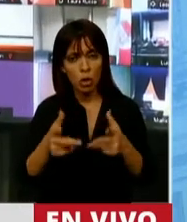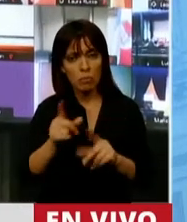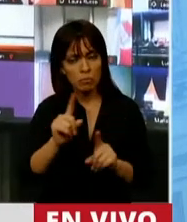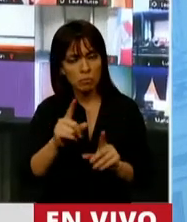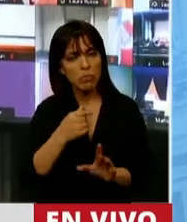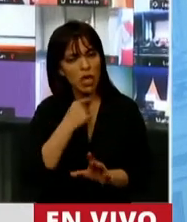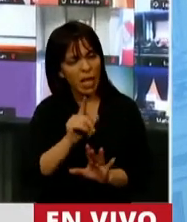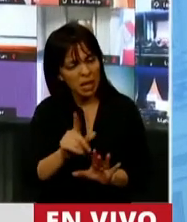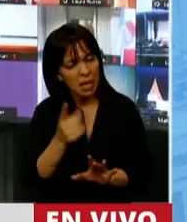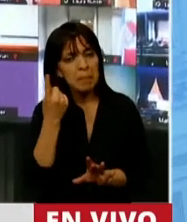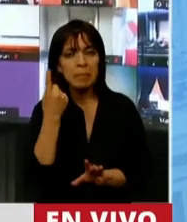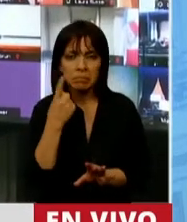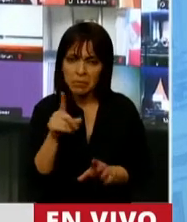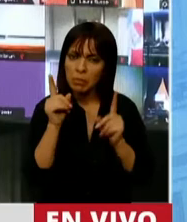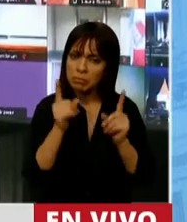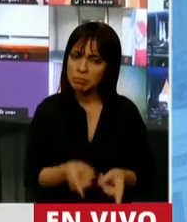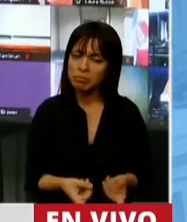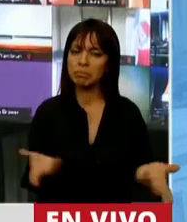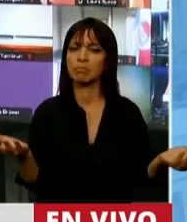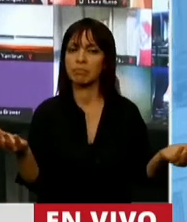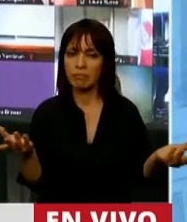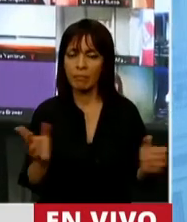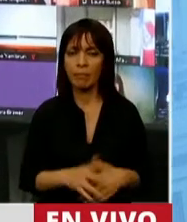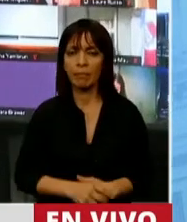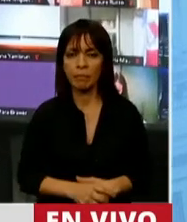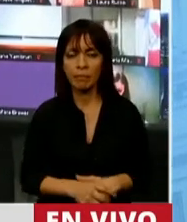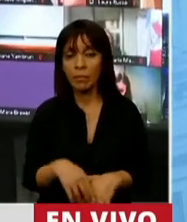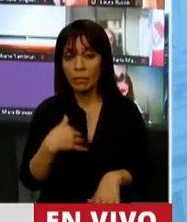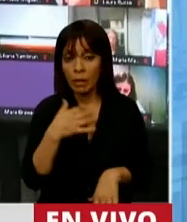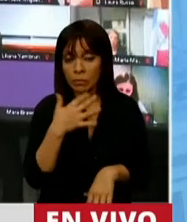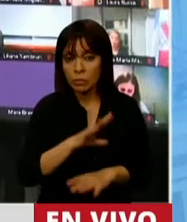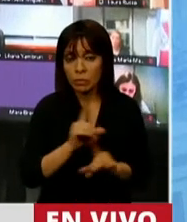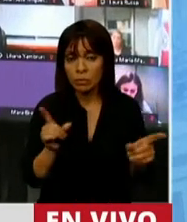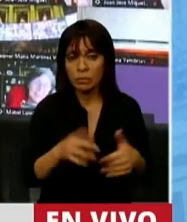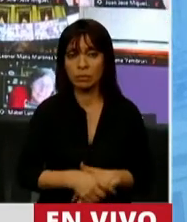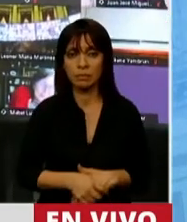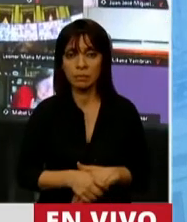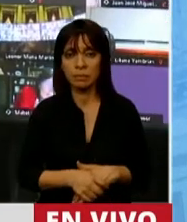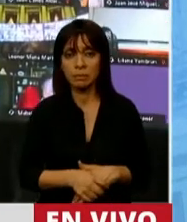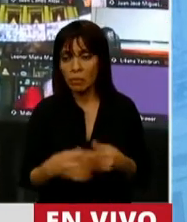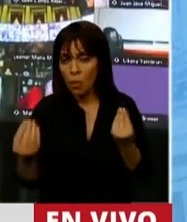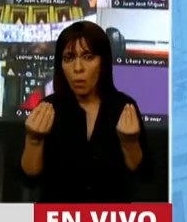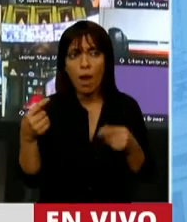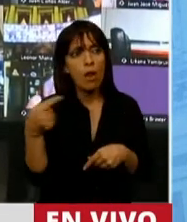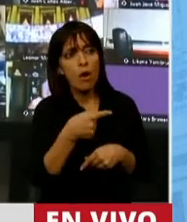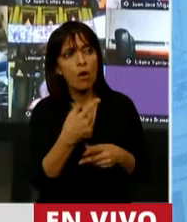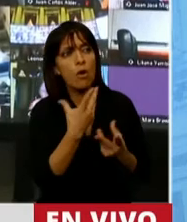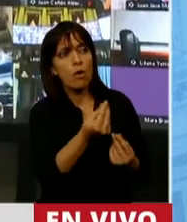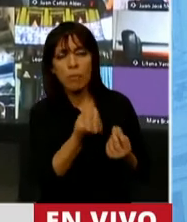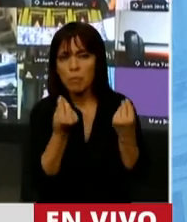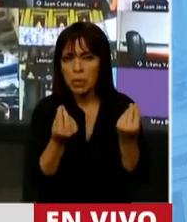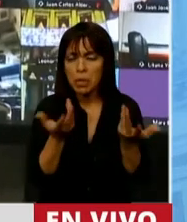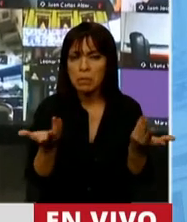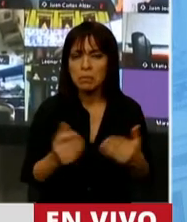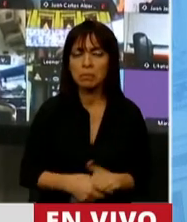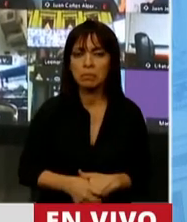pero la verdad que no comprendo, porque no sé cuál es la oposición y